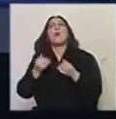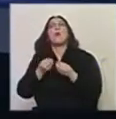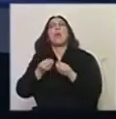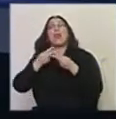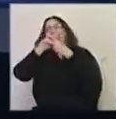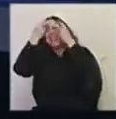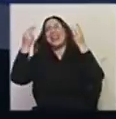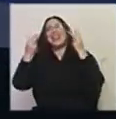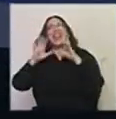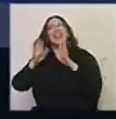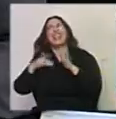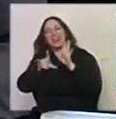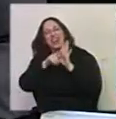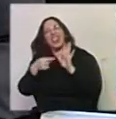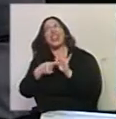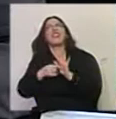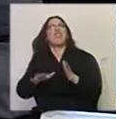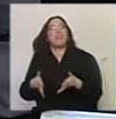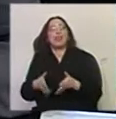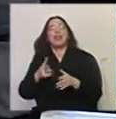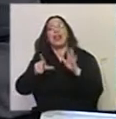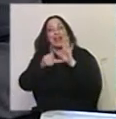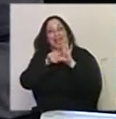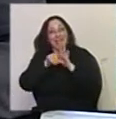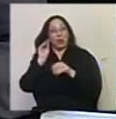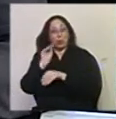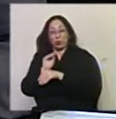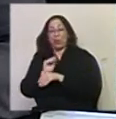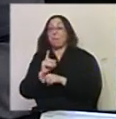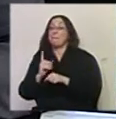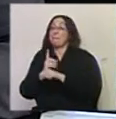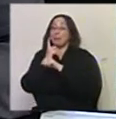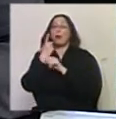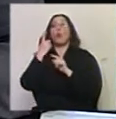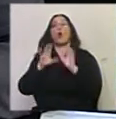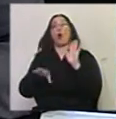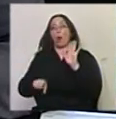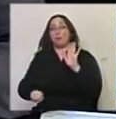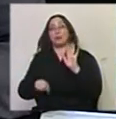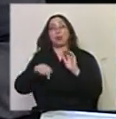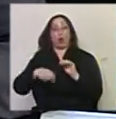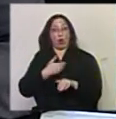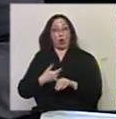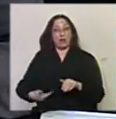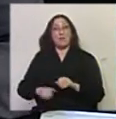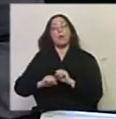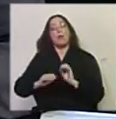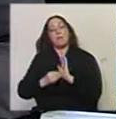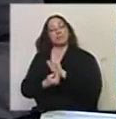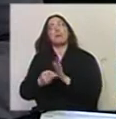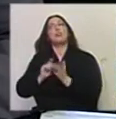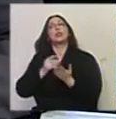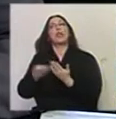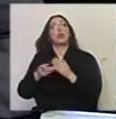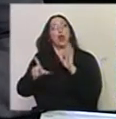va a establecer esa ley? Bueno, la ley de cultura, primero, es uno de los compromisos de este gobierno, poder presentar un proyecto de ley.